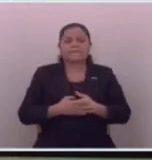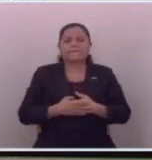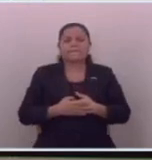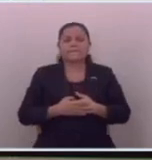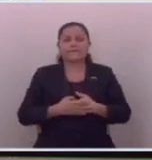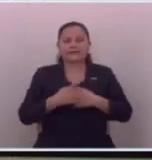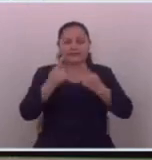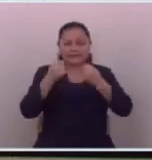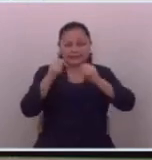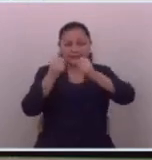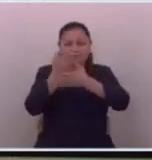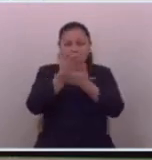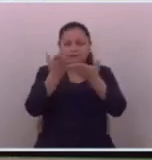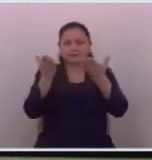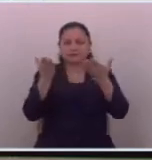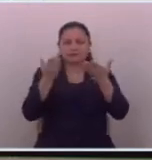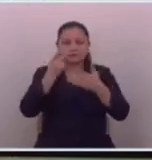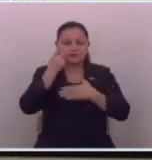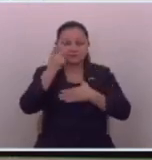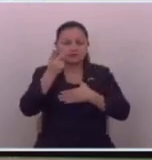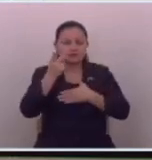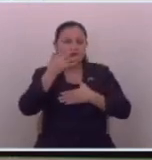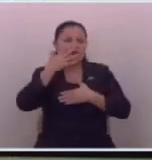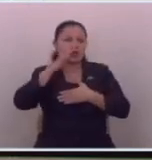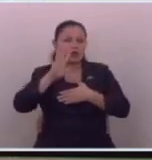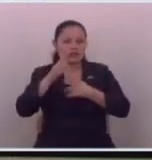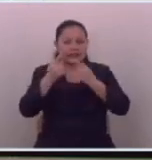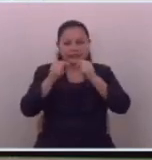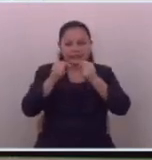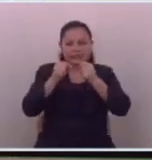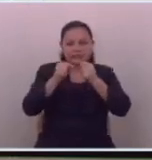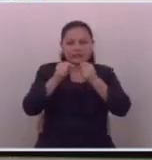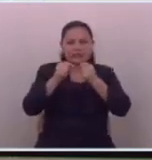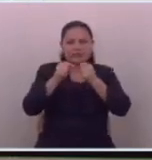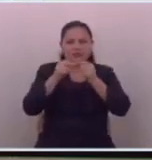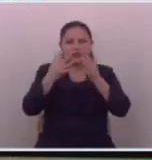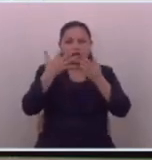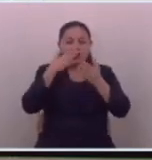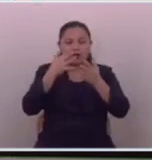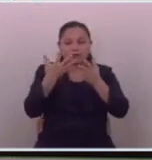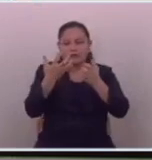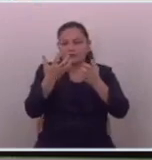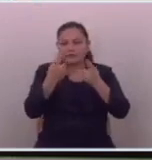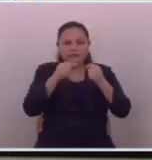están tratando de ver como como tratan de sacar las patas